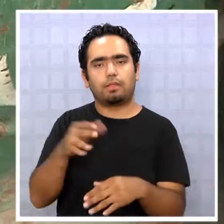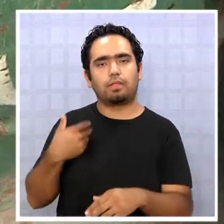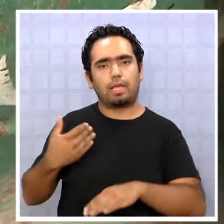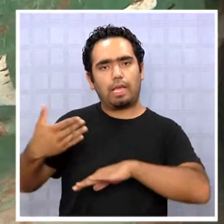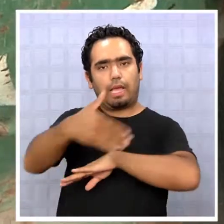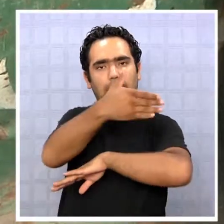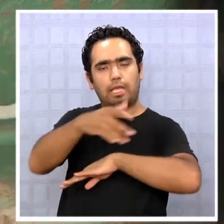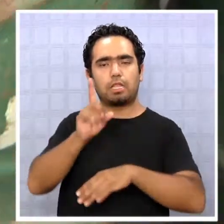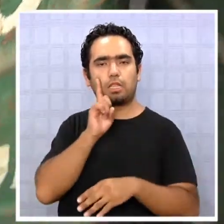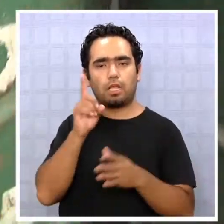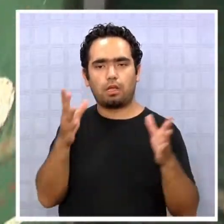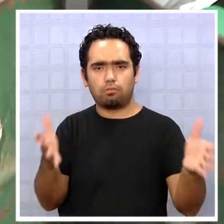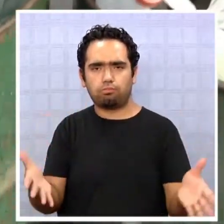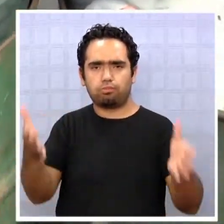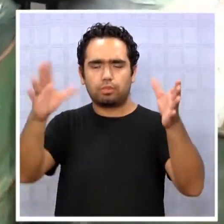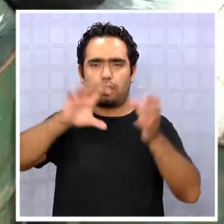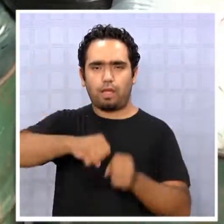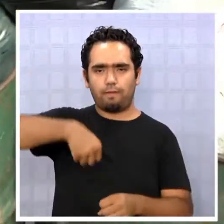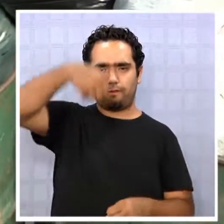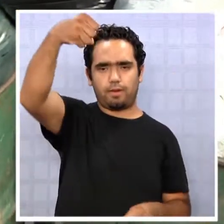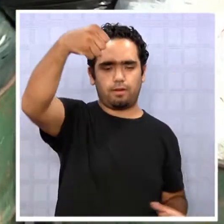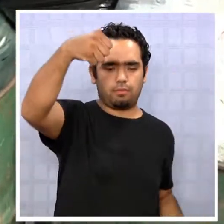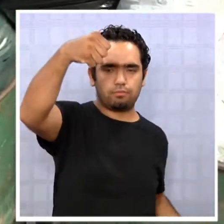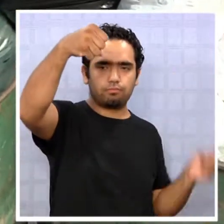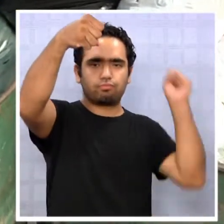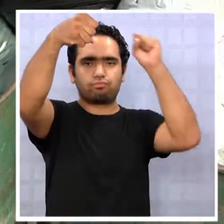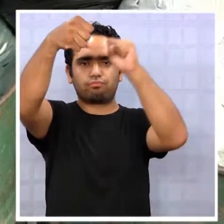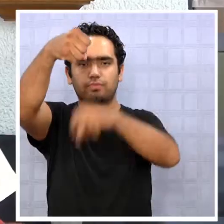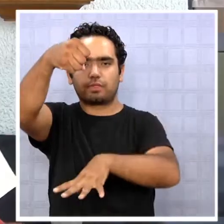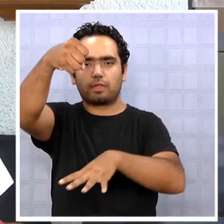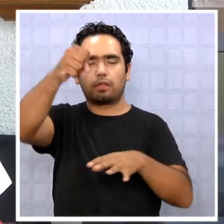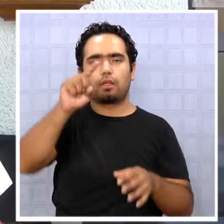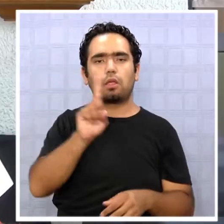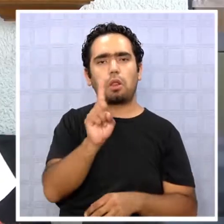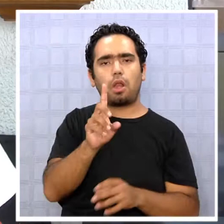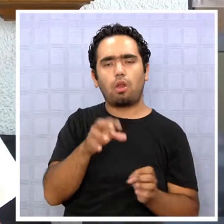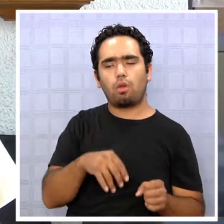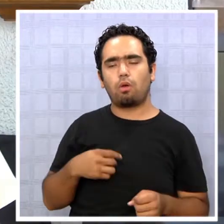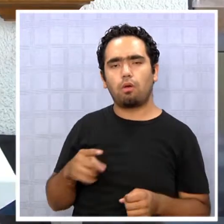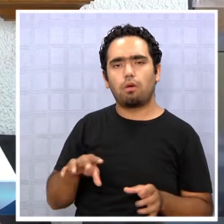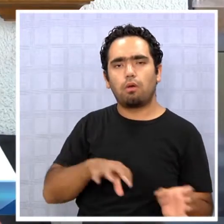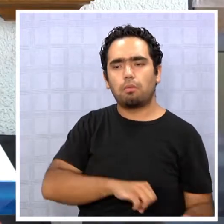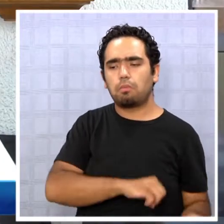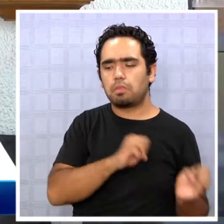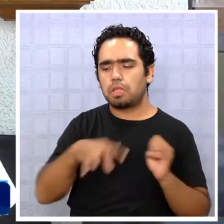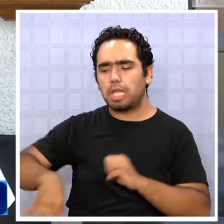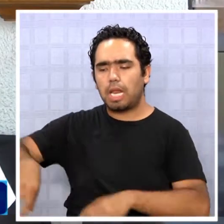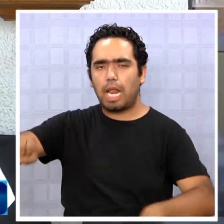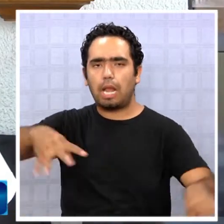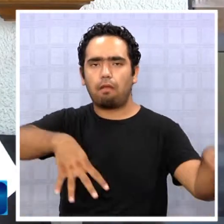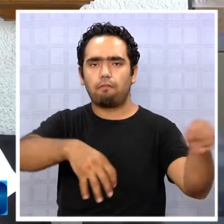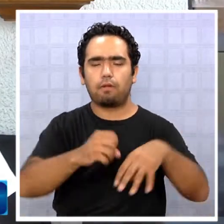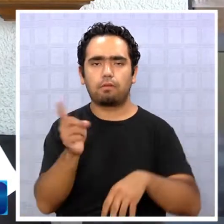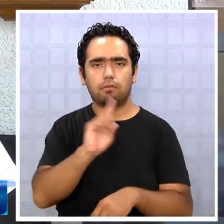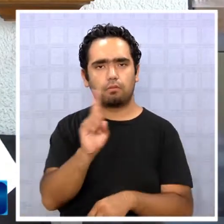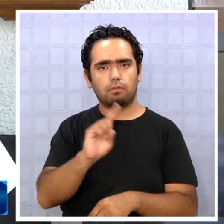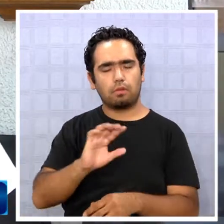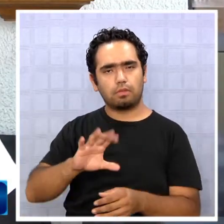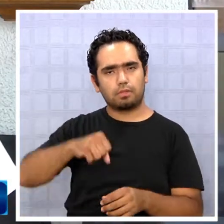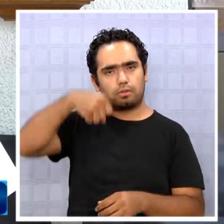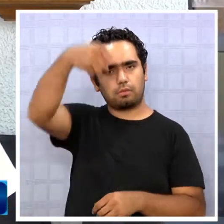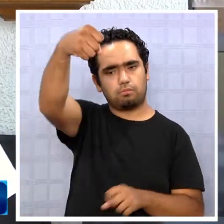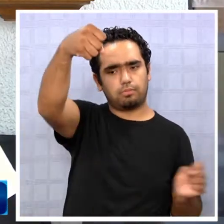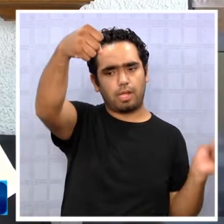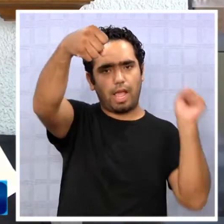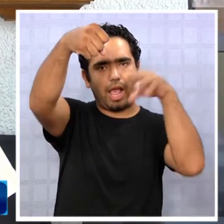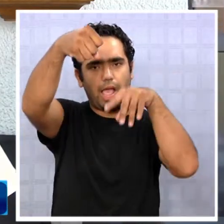contenedores, digamos, en la vía pública, abrir los contenedores para depositar la basura dentro y no tirarlas, digamos, alrededor del contenedor, que es lo que habitualmente